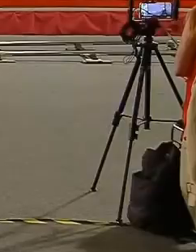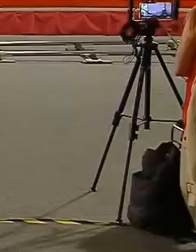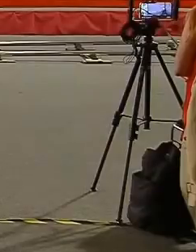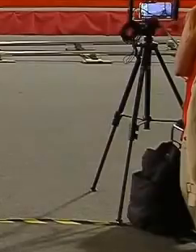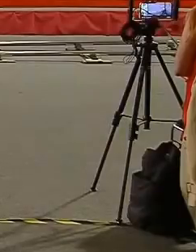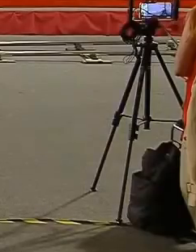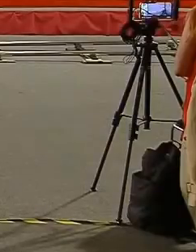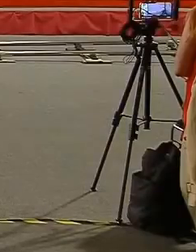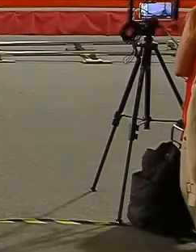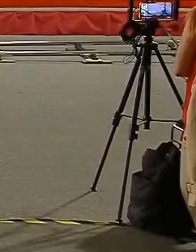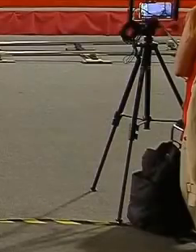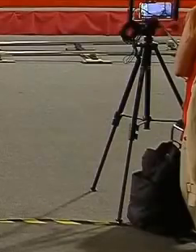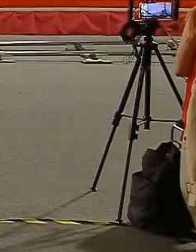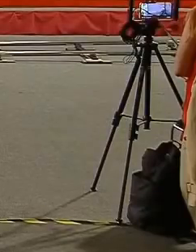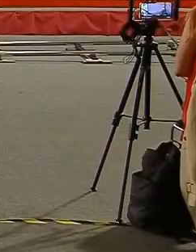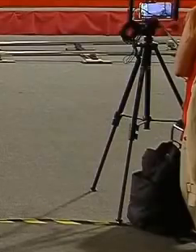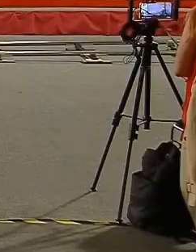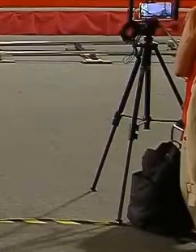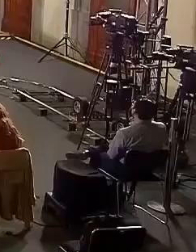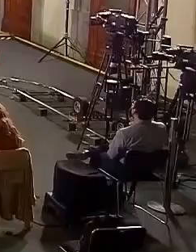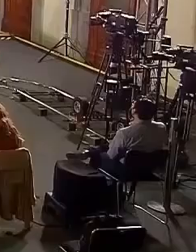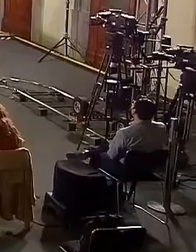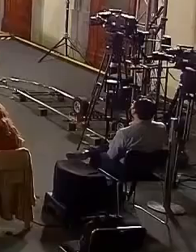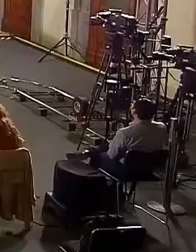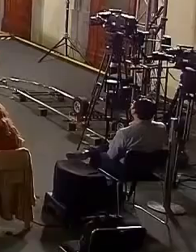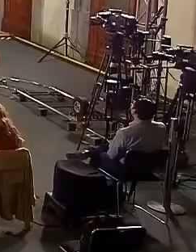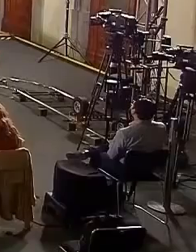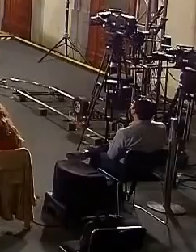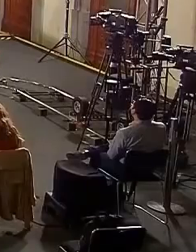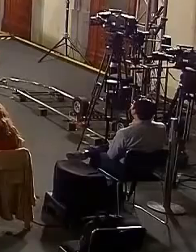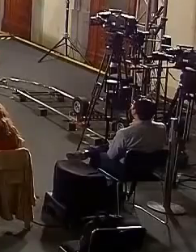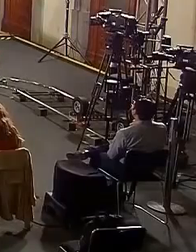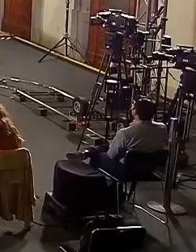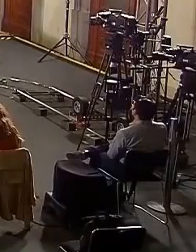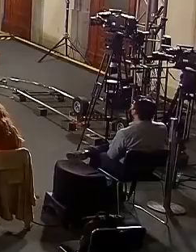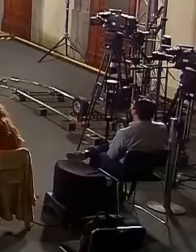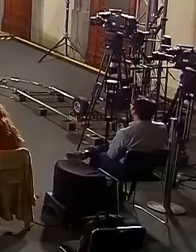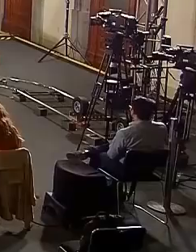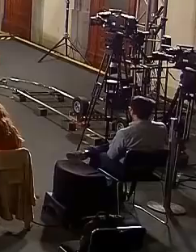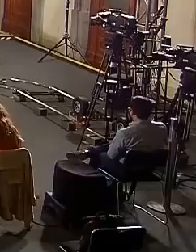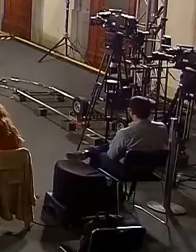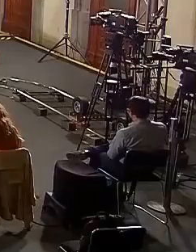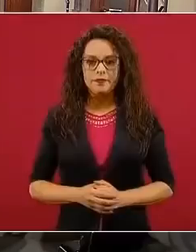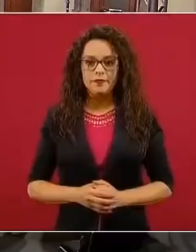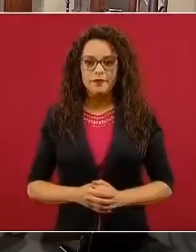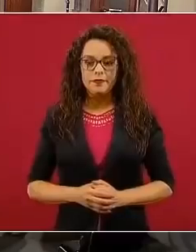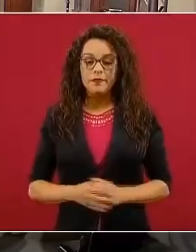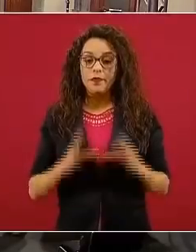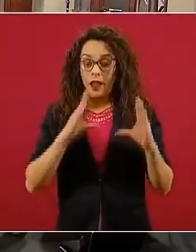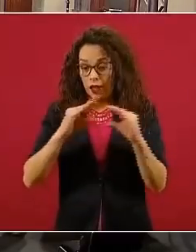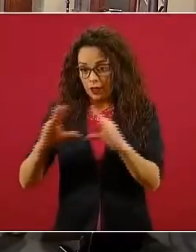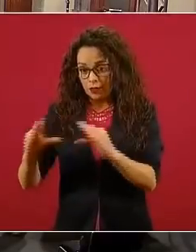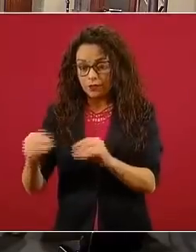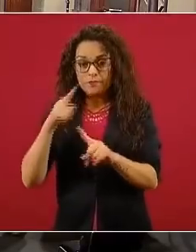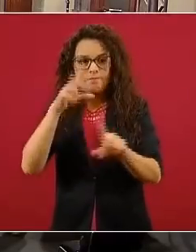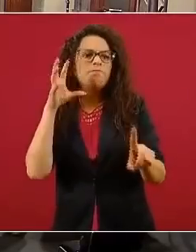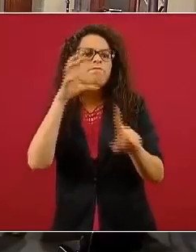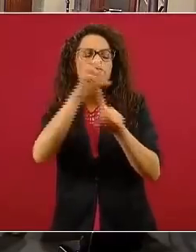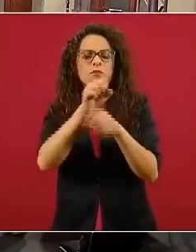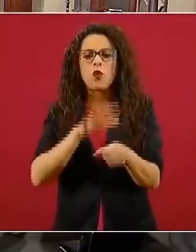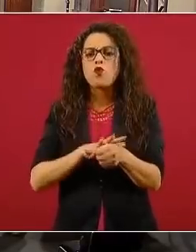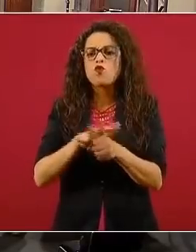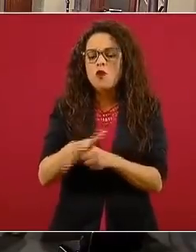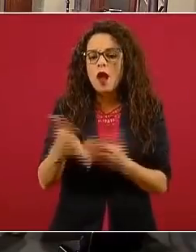¿Cuáles son los objetivos específicos? Pues, una clave en el primer objetivo